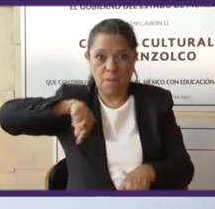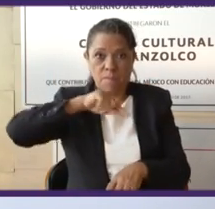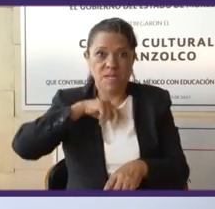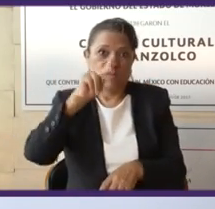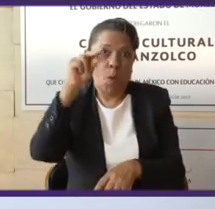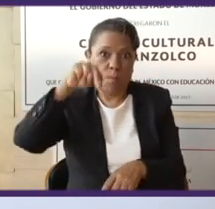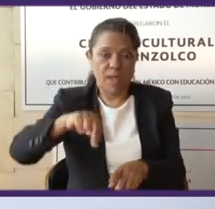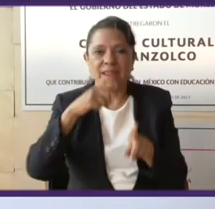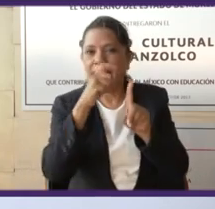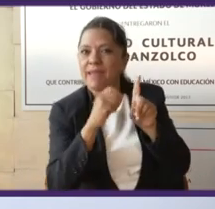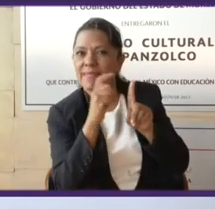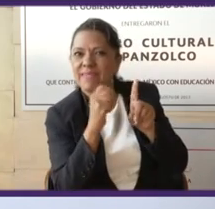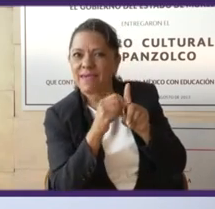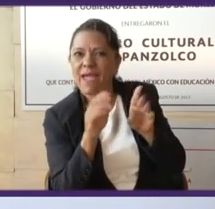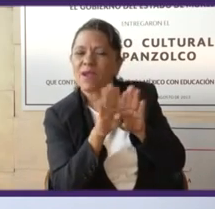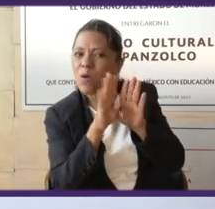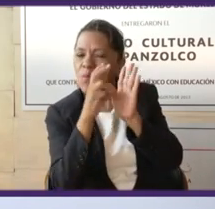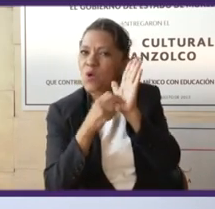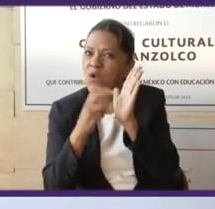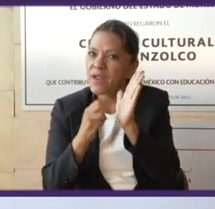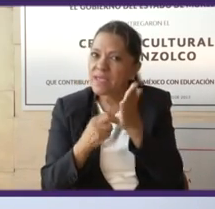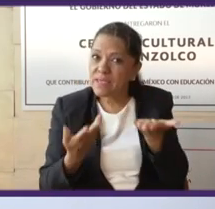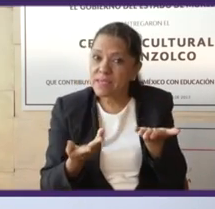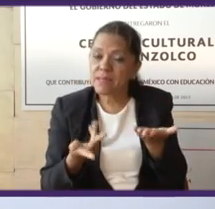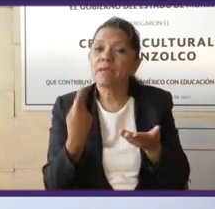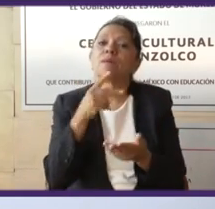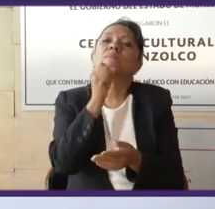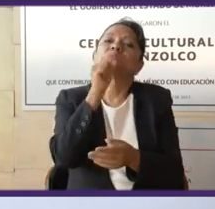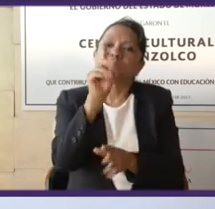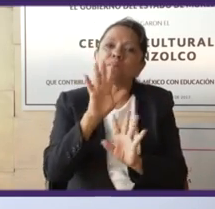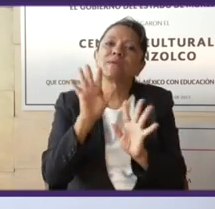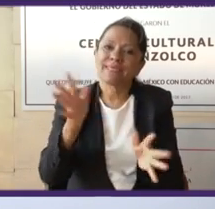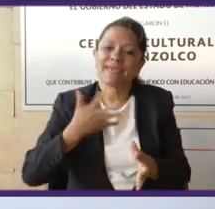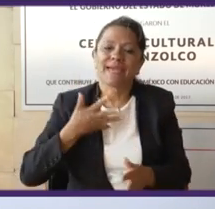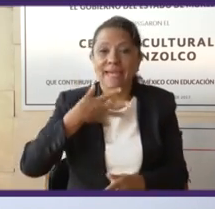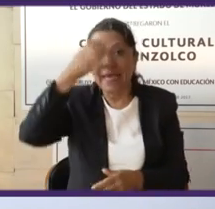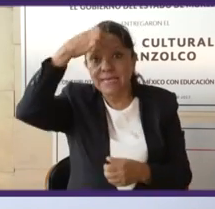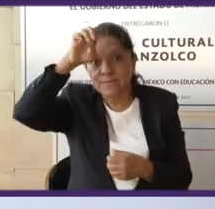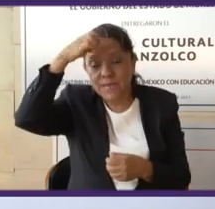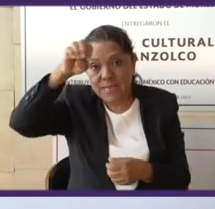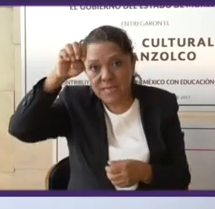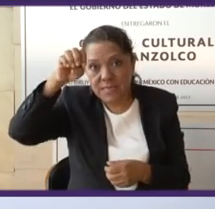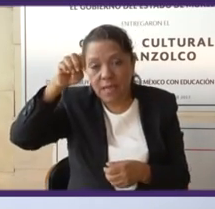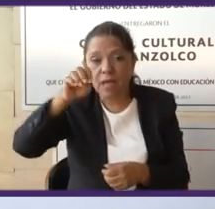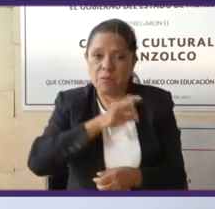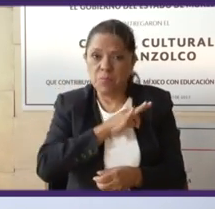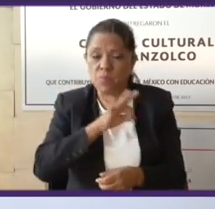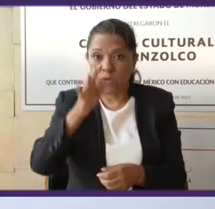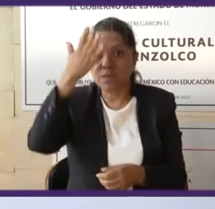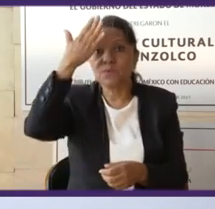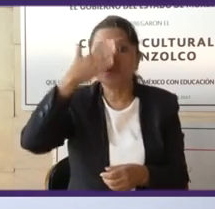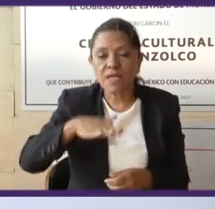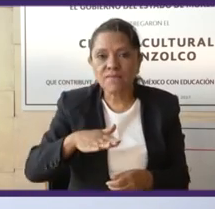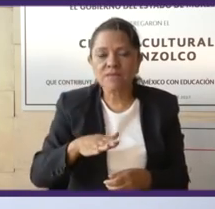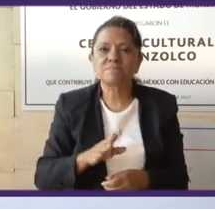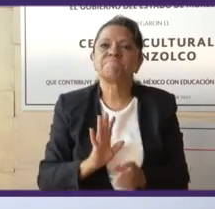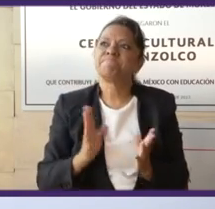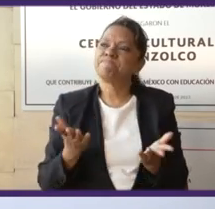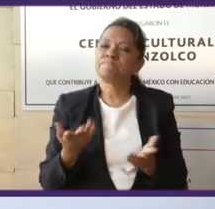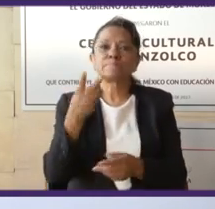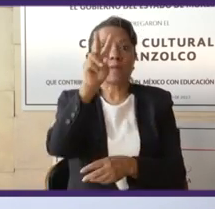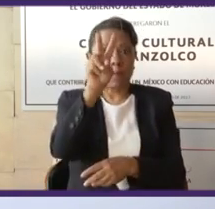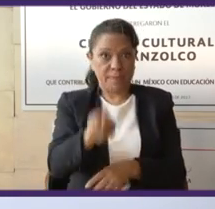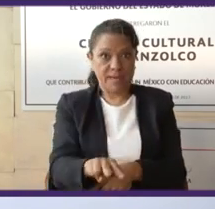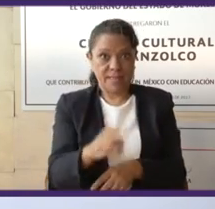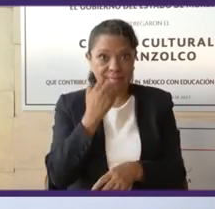estado en gobierno. Pero también eso nos da la experiencia para saber que si realmente queremos hacer